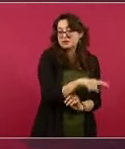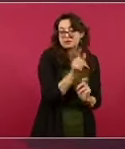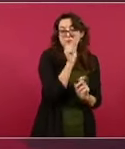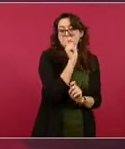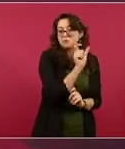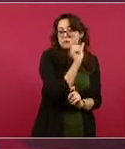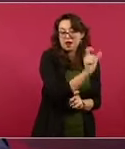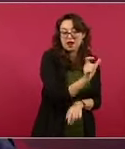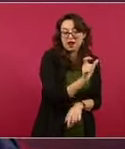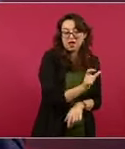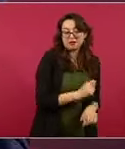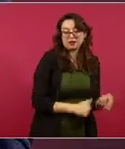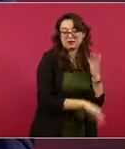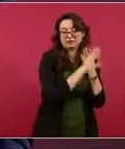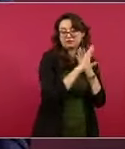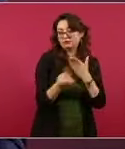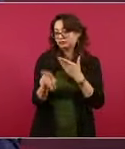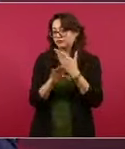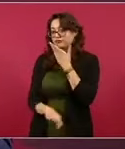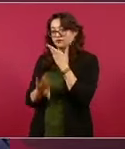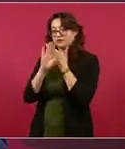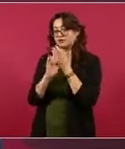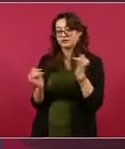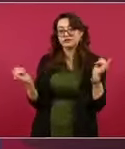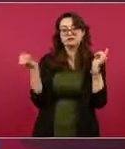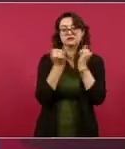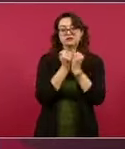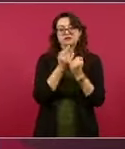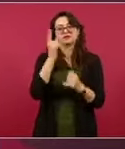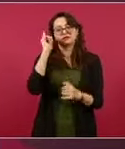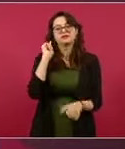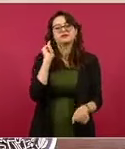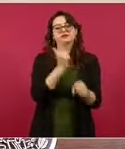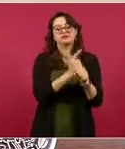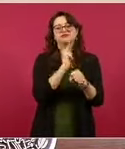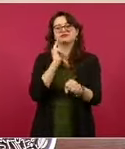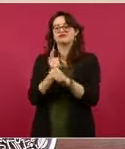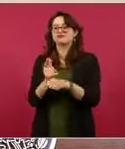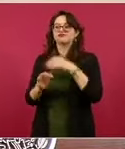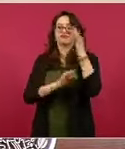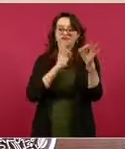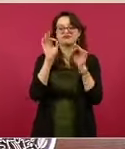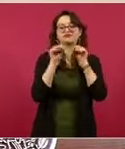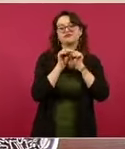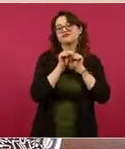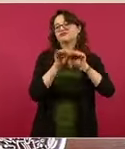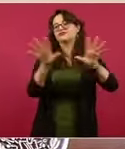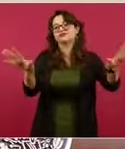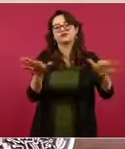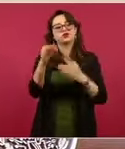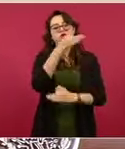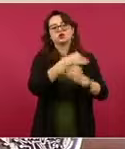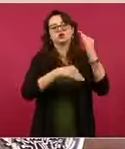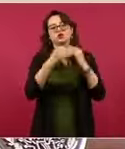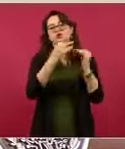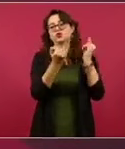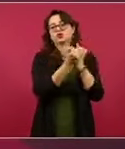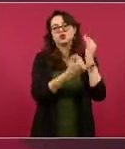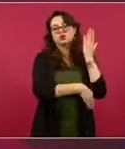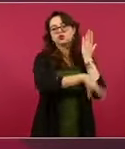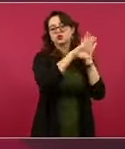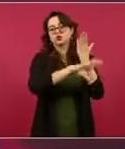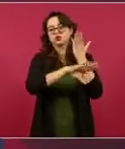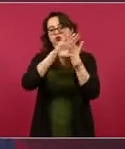nada más que es importante aclarar algunas cosas. Primero, de que